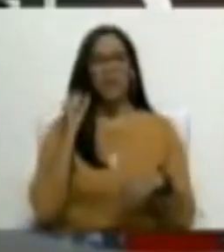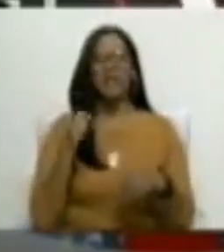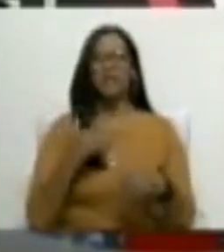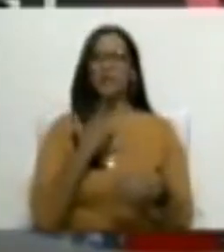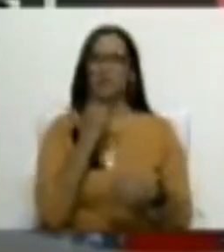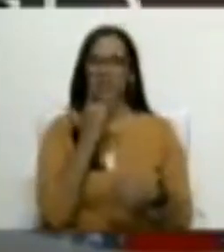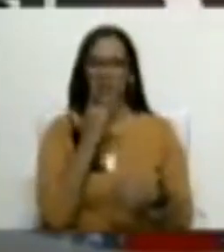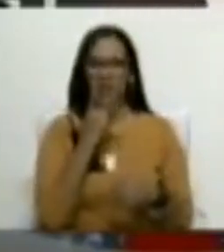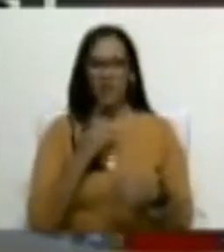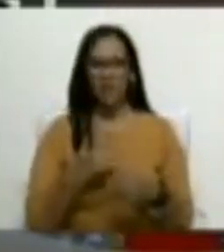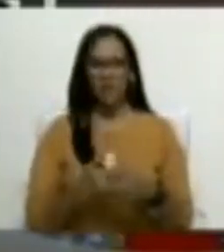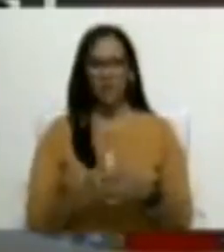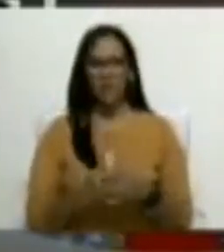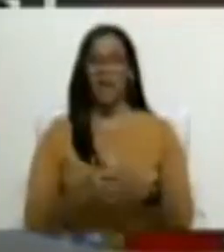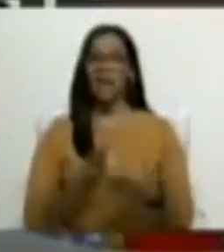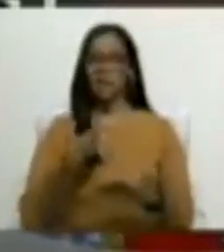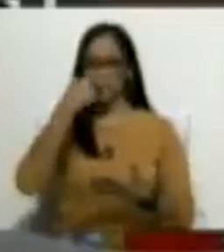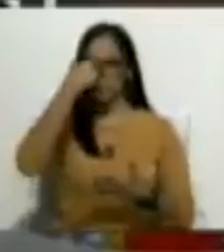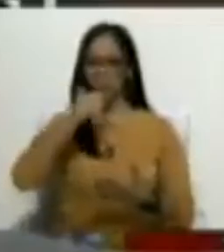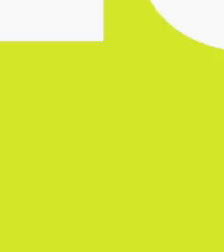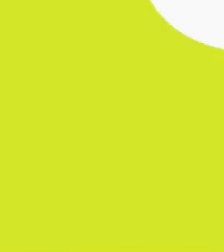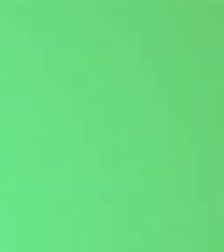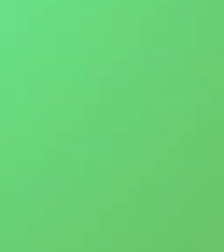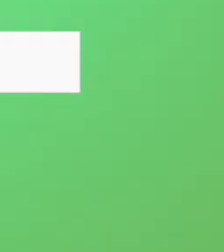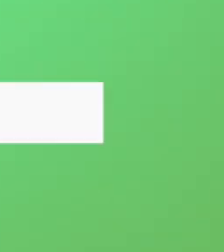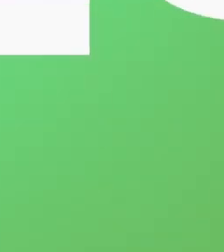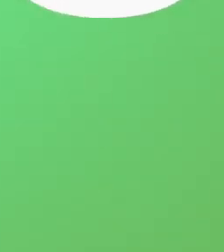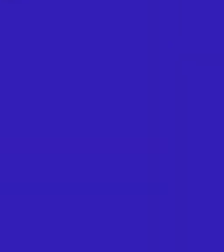dignidad, es su decencia, es su honestidad.